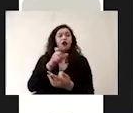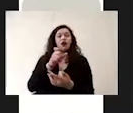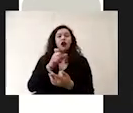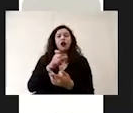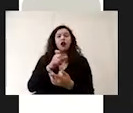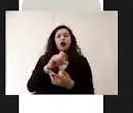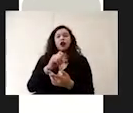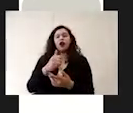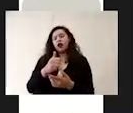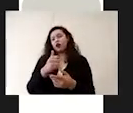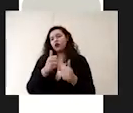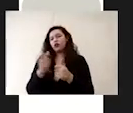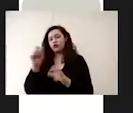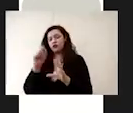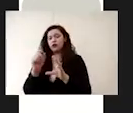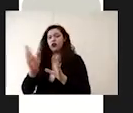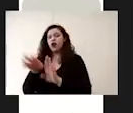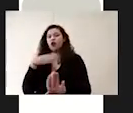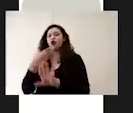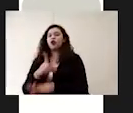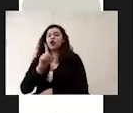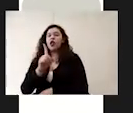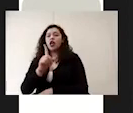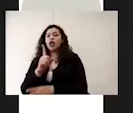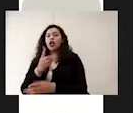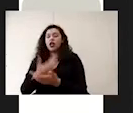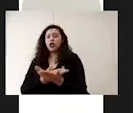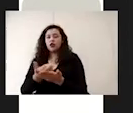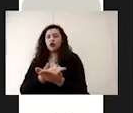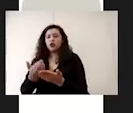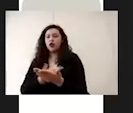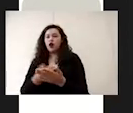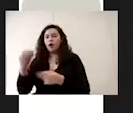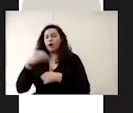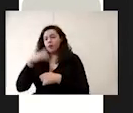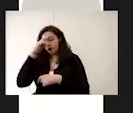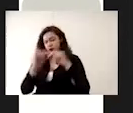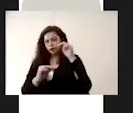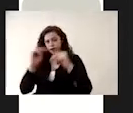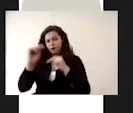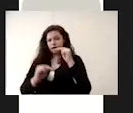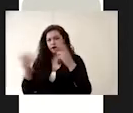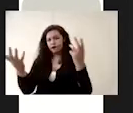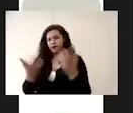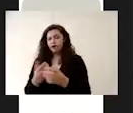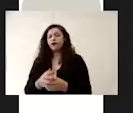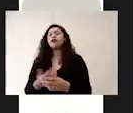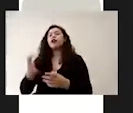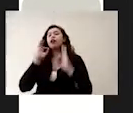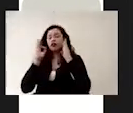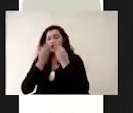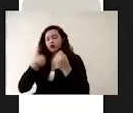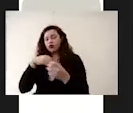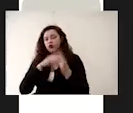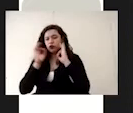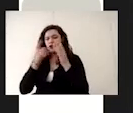reactivo contra el rosa que viene indicado en la barra de medición. Y de esa manera nosotros vamos a